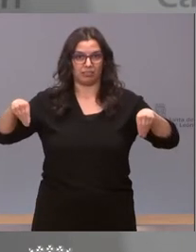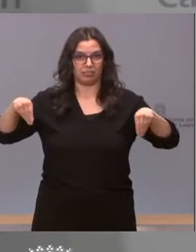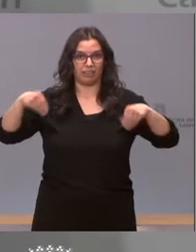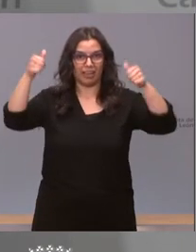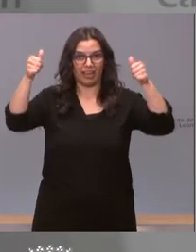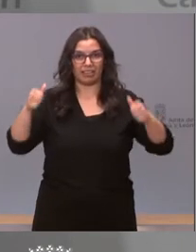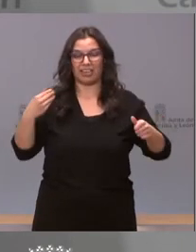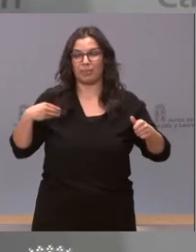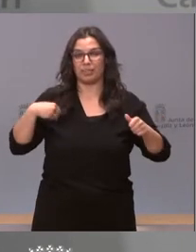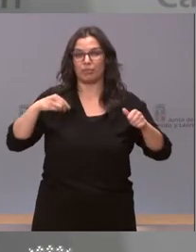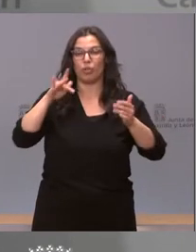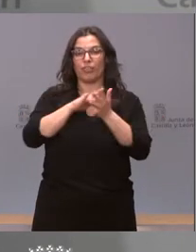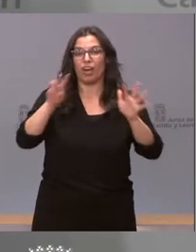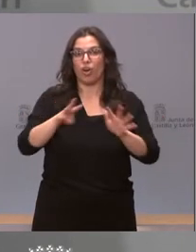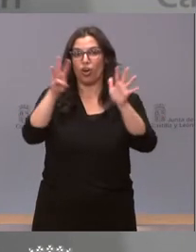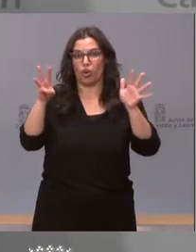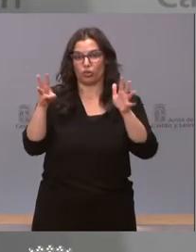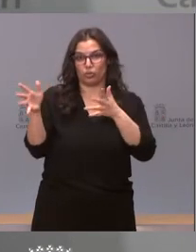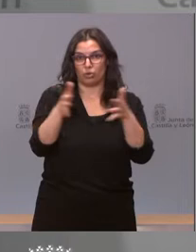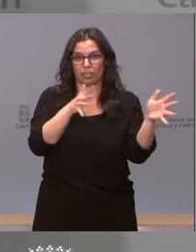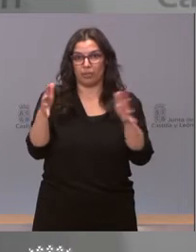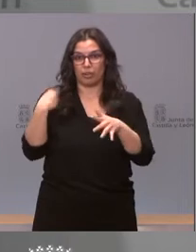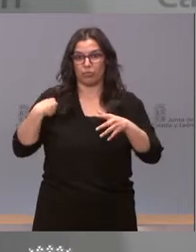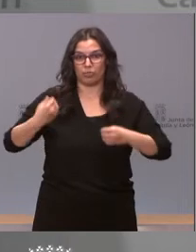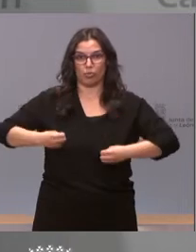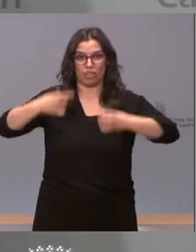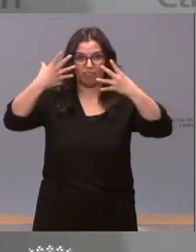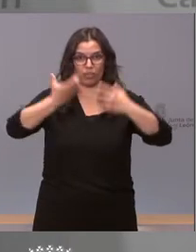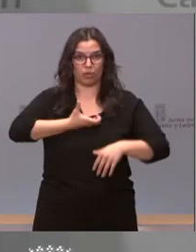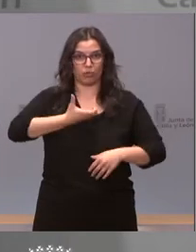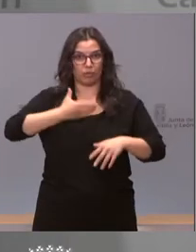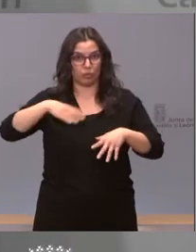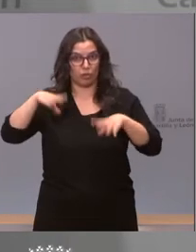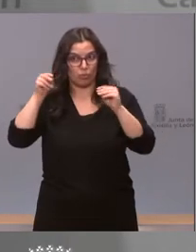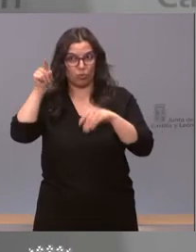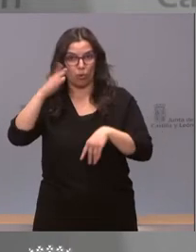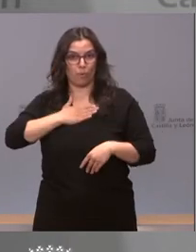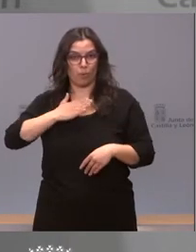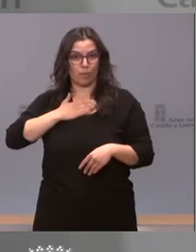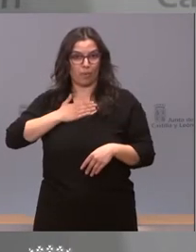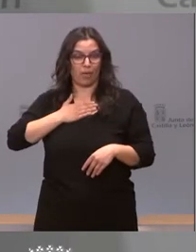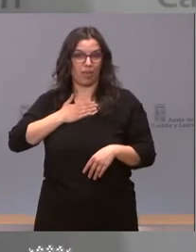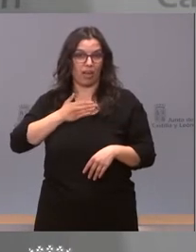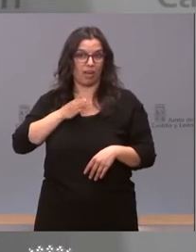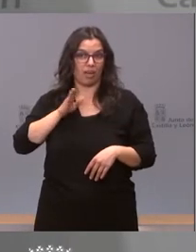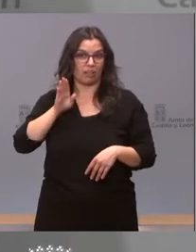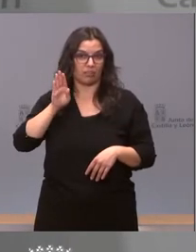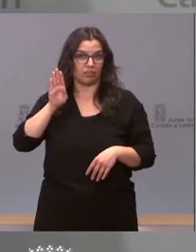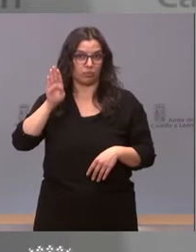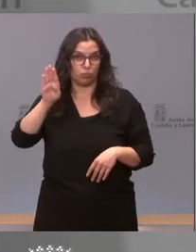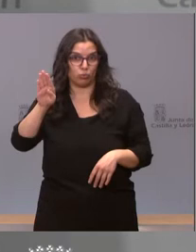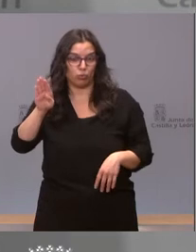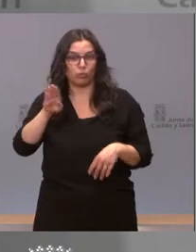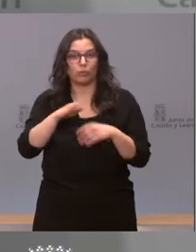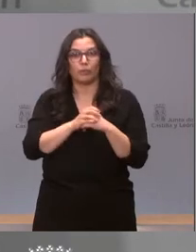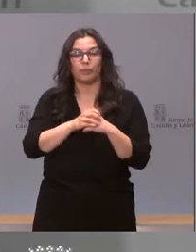en el 8M en los edificios del Ayuntamiento de Burgos, en los edificios propiedad del Ayuntamiento